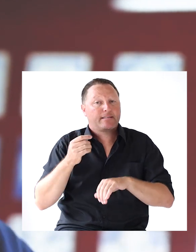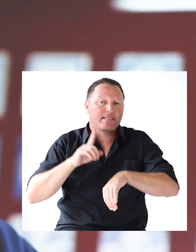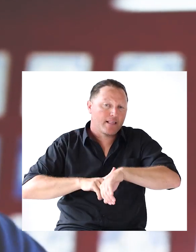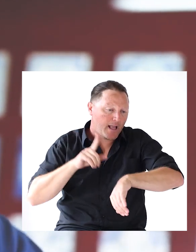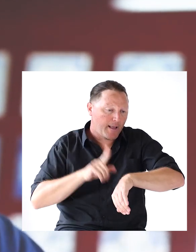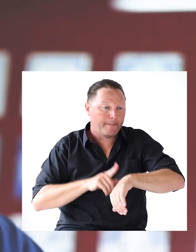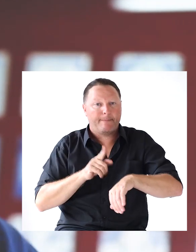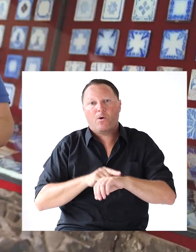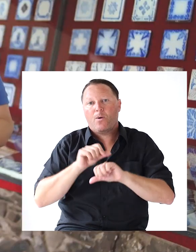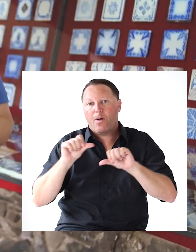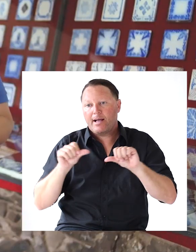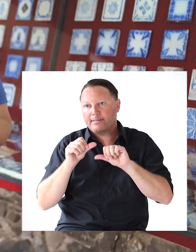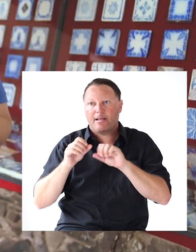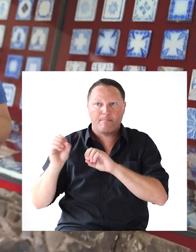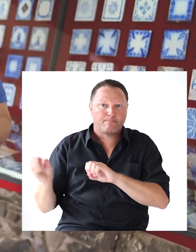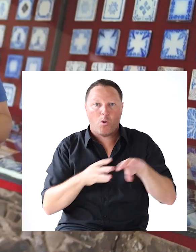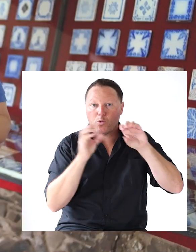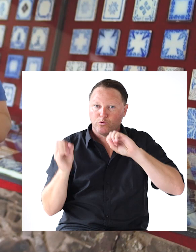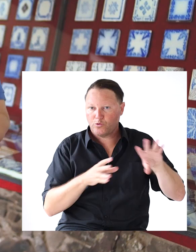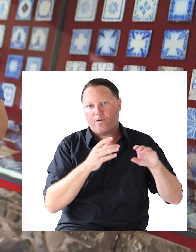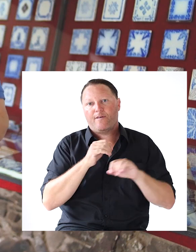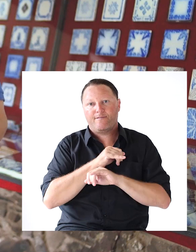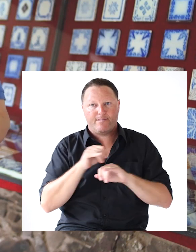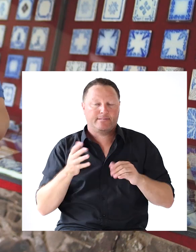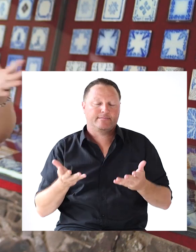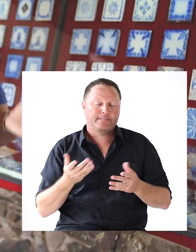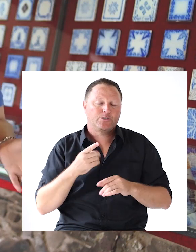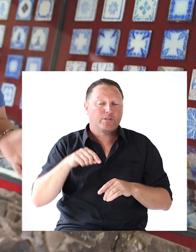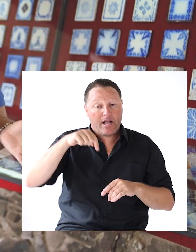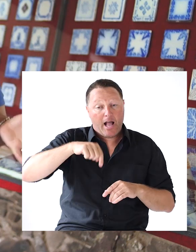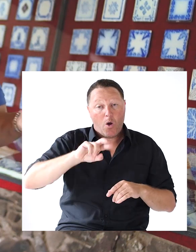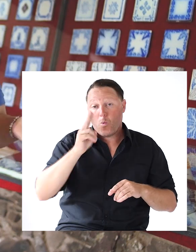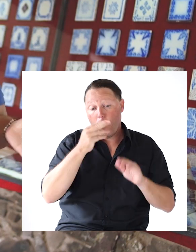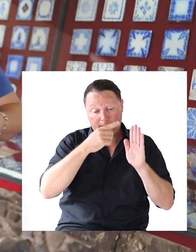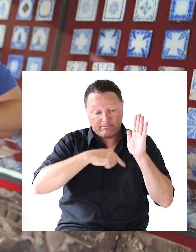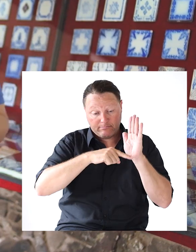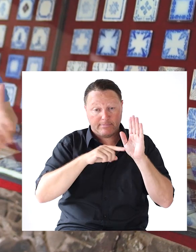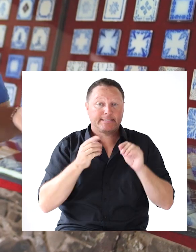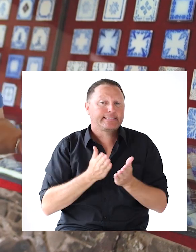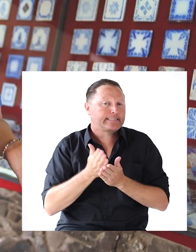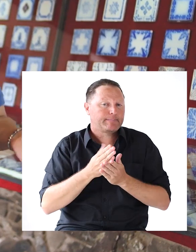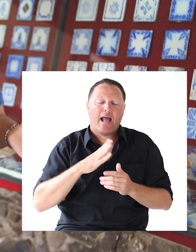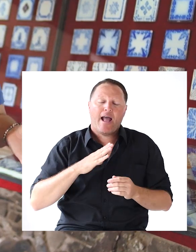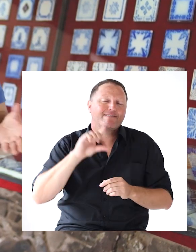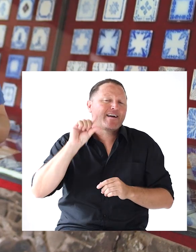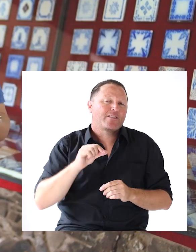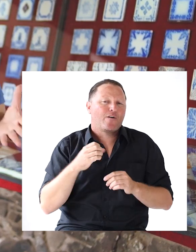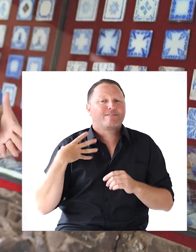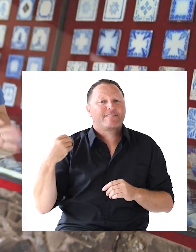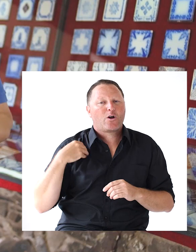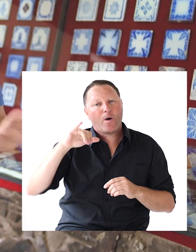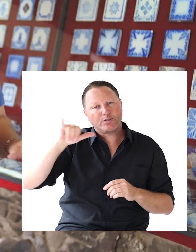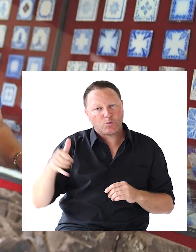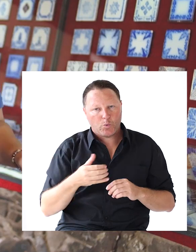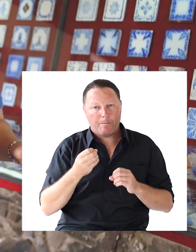tiempo Para llegar A la producción final Así que por eso Es que en el río de la plata Priman Los blancos Y azules Pero no